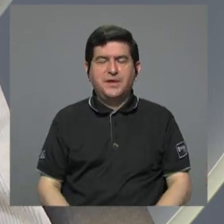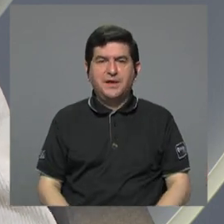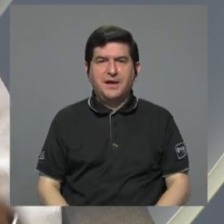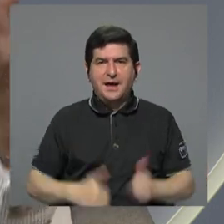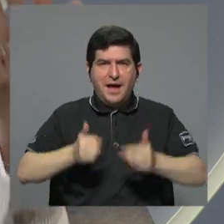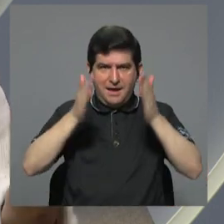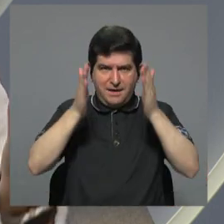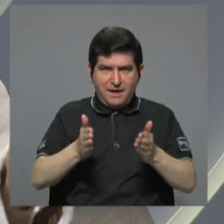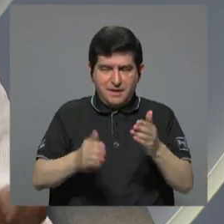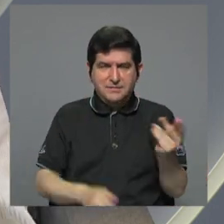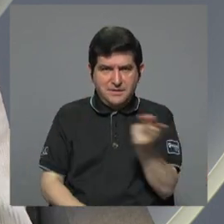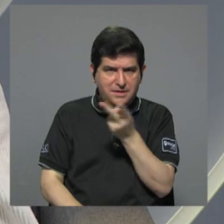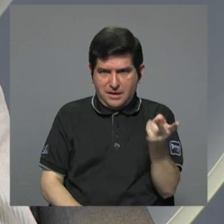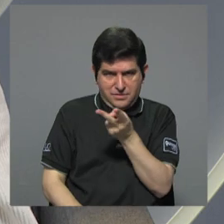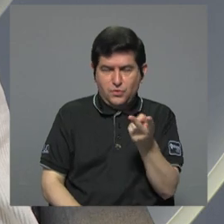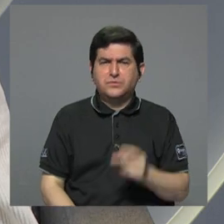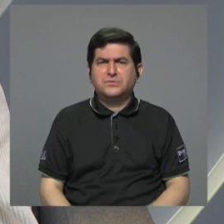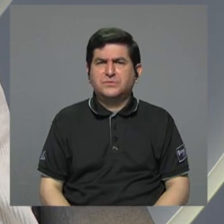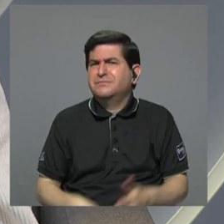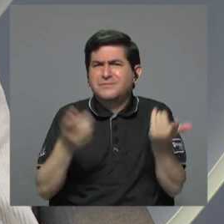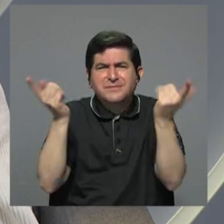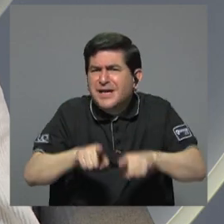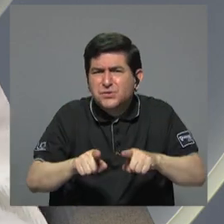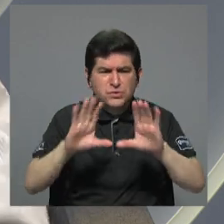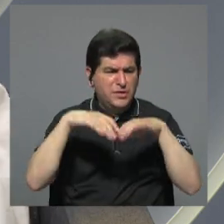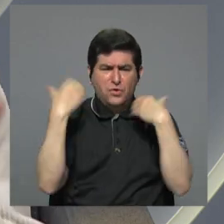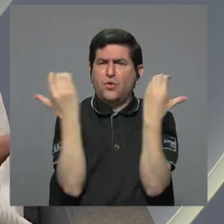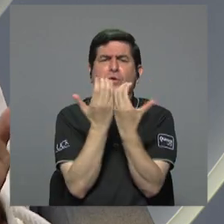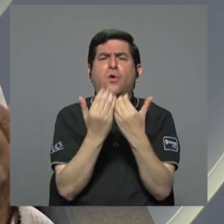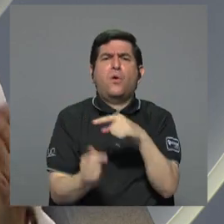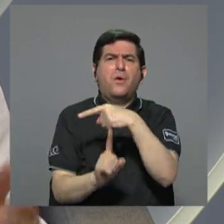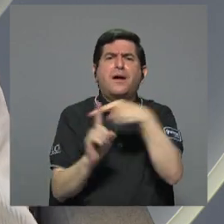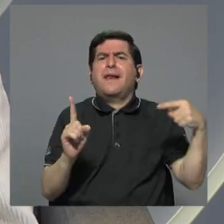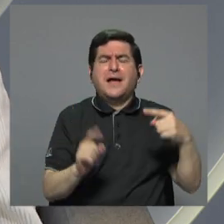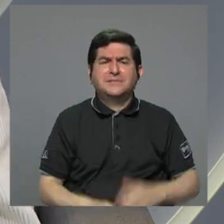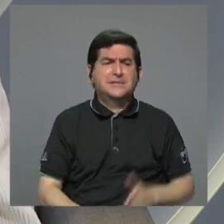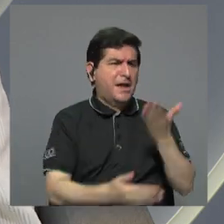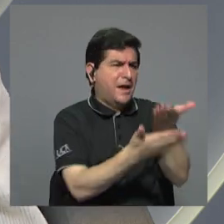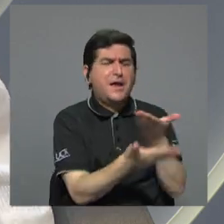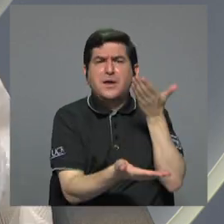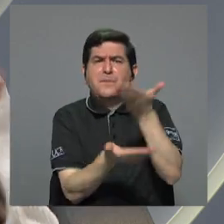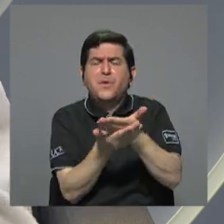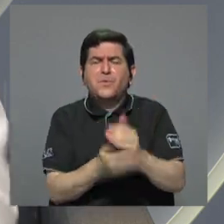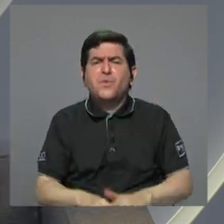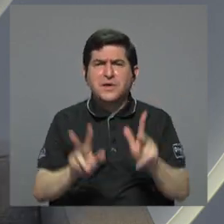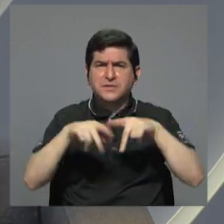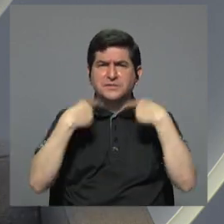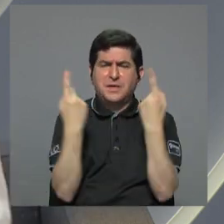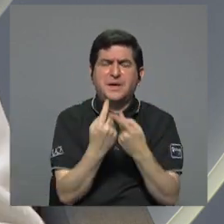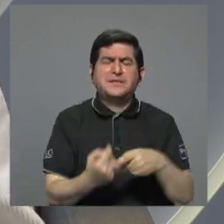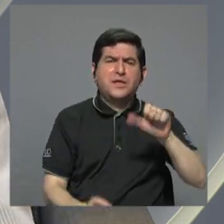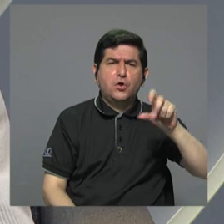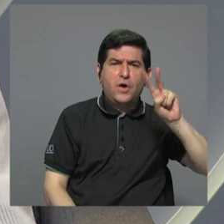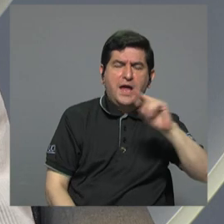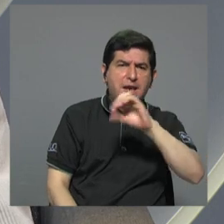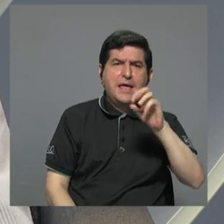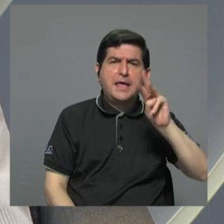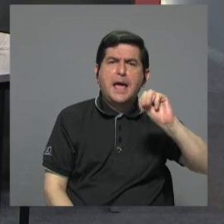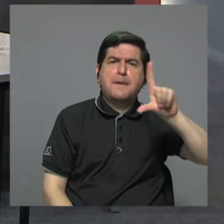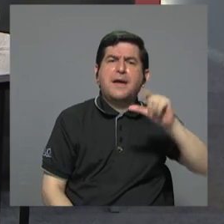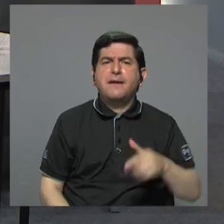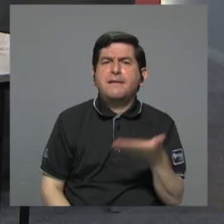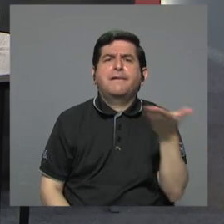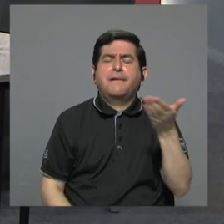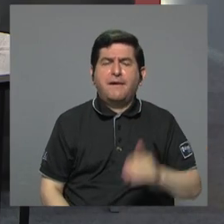vicepresidencia como el aspirante a la presidencia, ¿qué ha pasado con la clase media? ¿Y cuáles son las propuestas de los partidos Encuentro Nacional y Movimiento Libertario